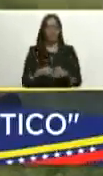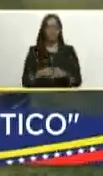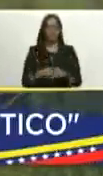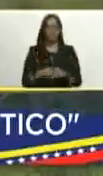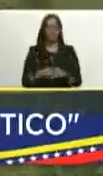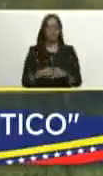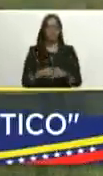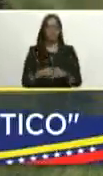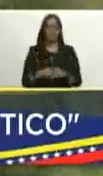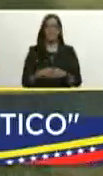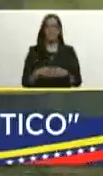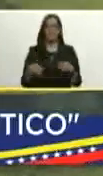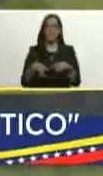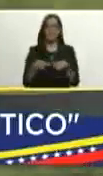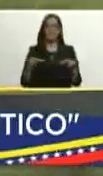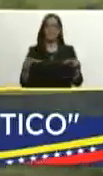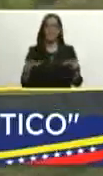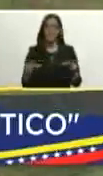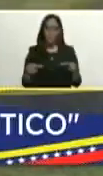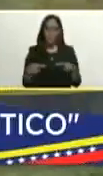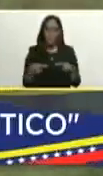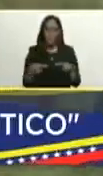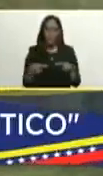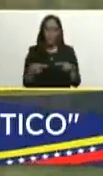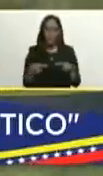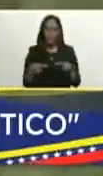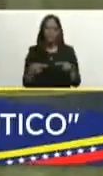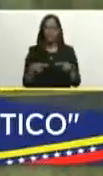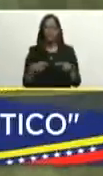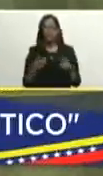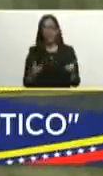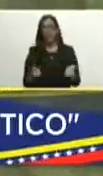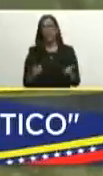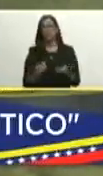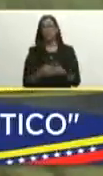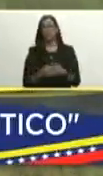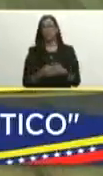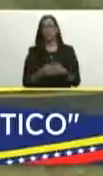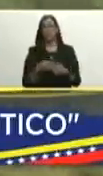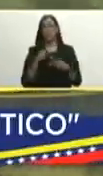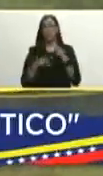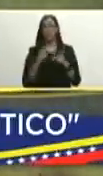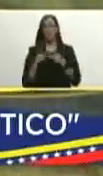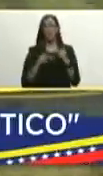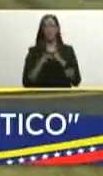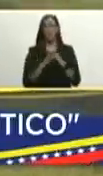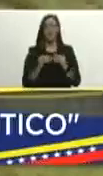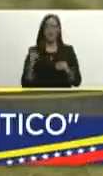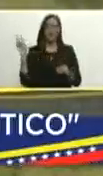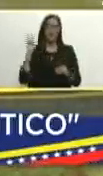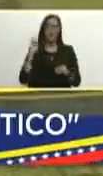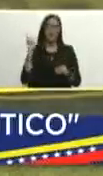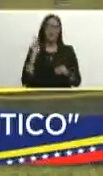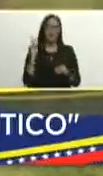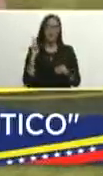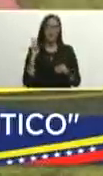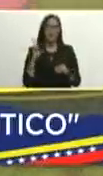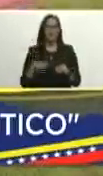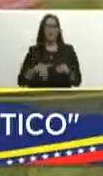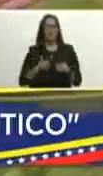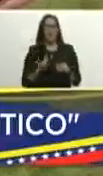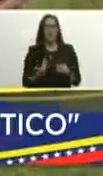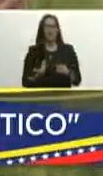es que la zona se ha considerado o seamos considerados los productores de toda Venezuela la oportunidad de sentarnos